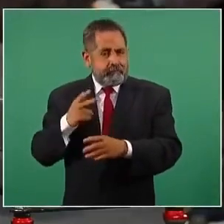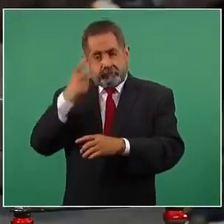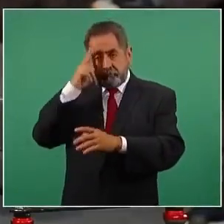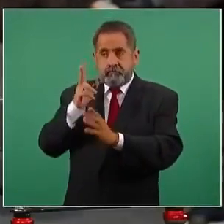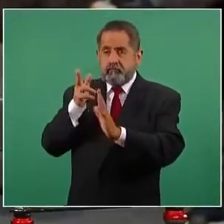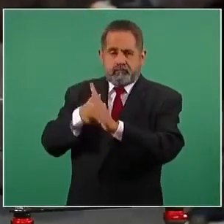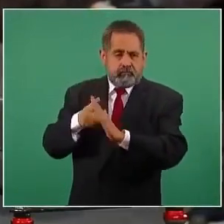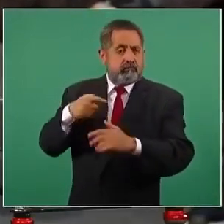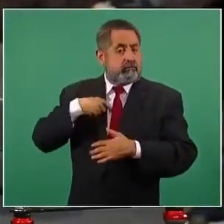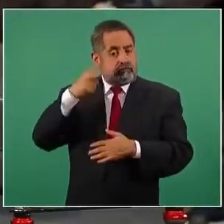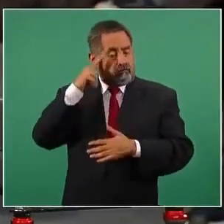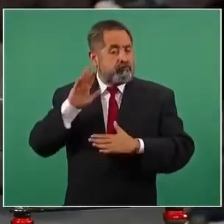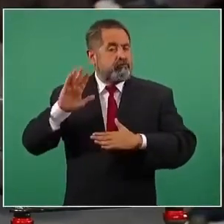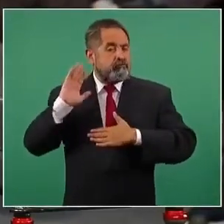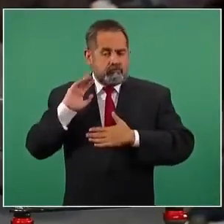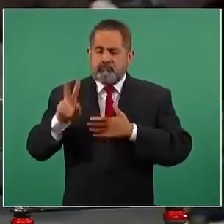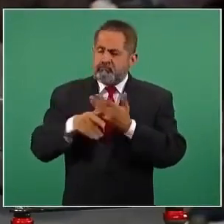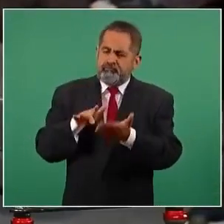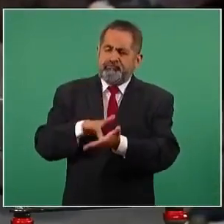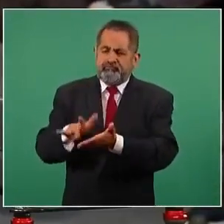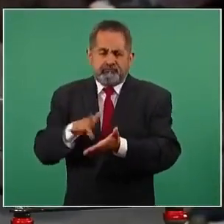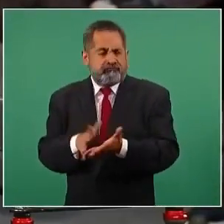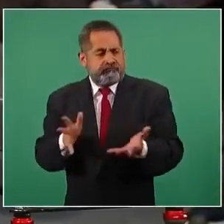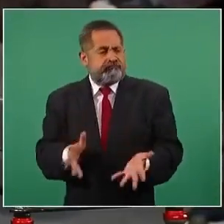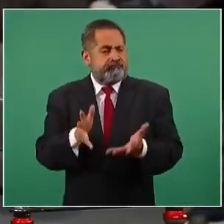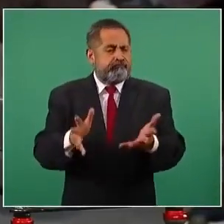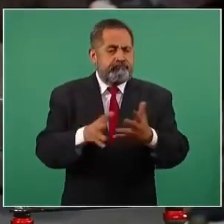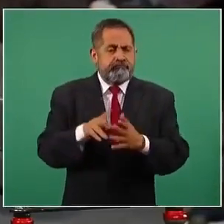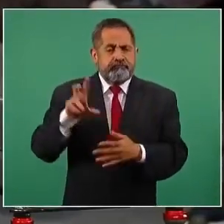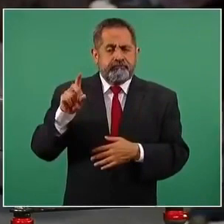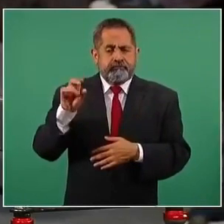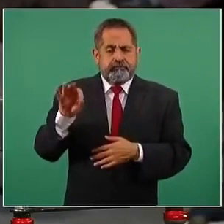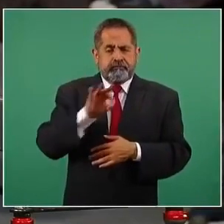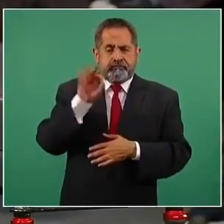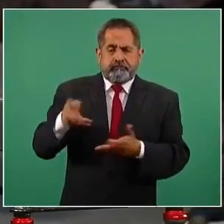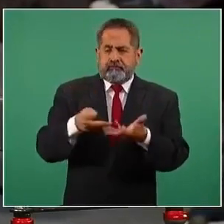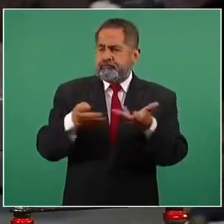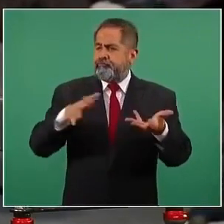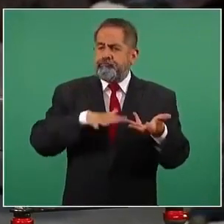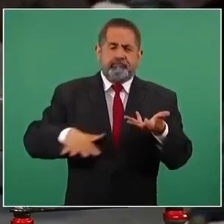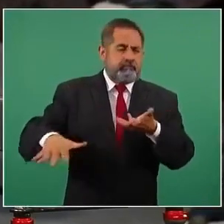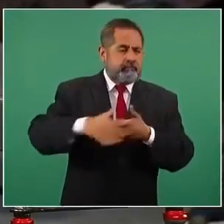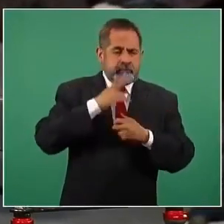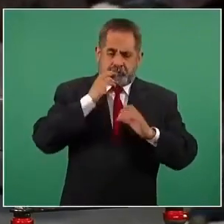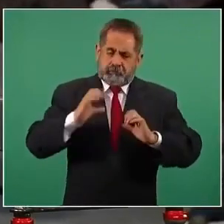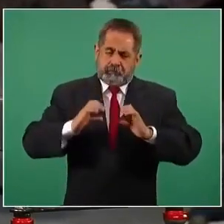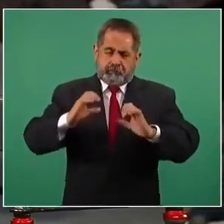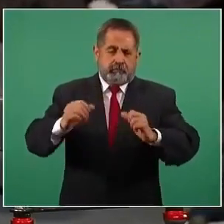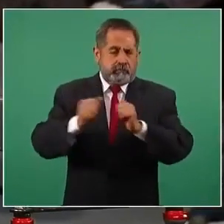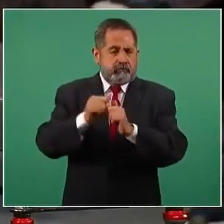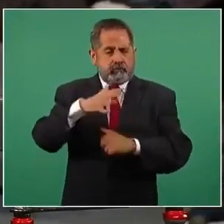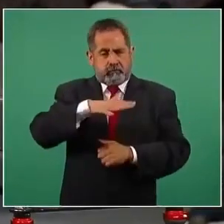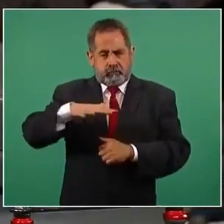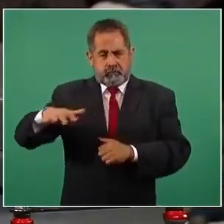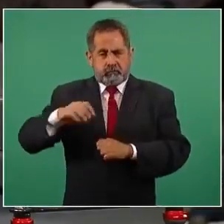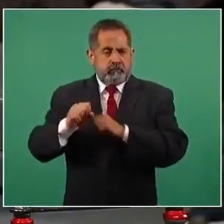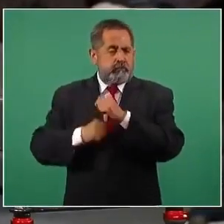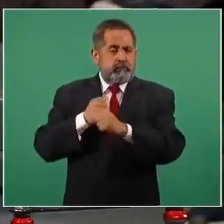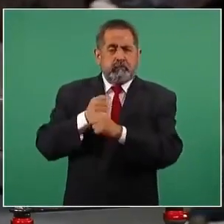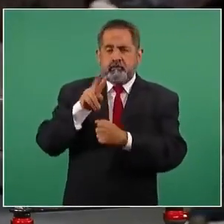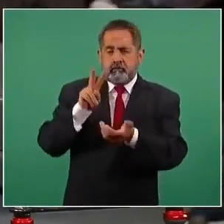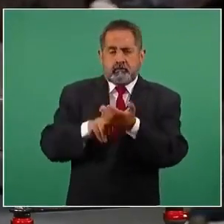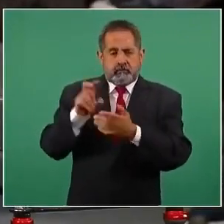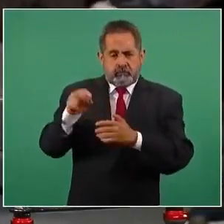se comprometió a impulsar la conservación del 30 por ciento de la superficie terrestre y marina del planeta para el 2030,